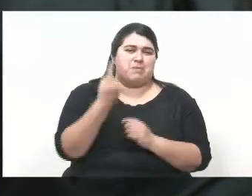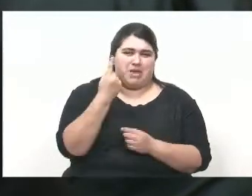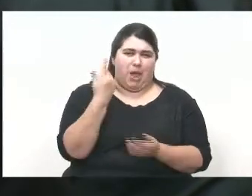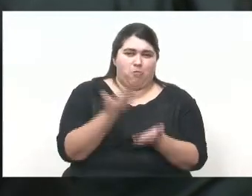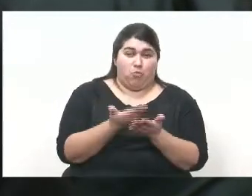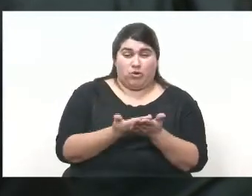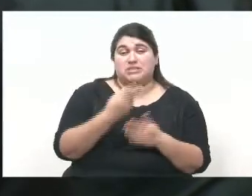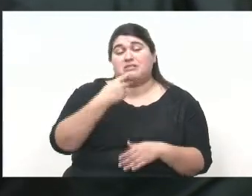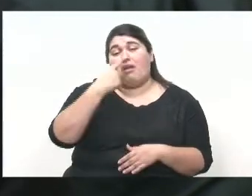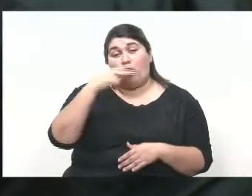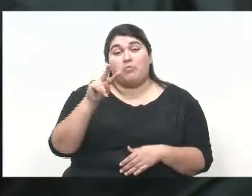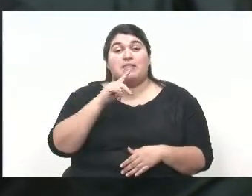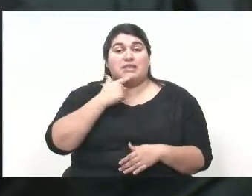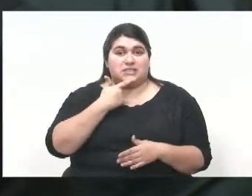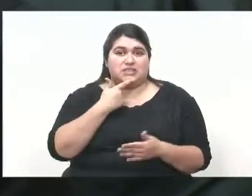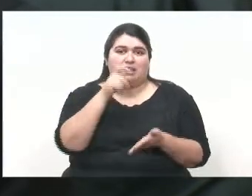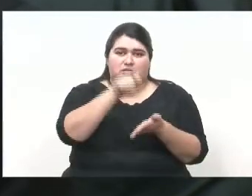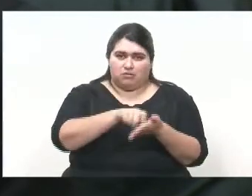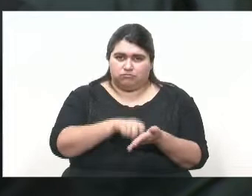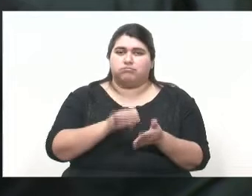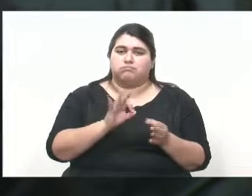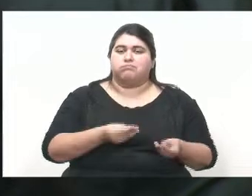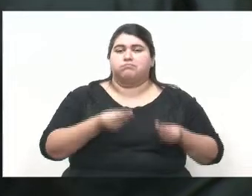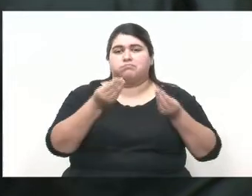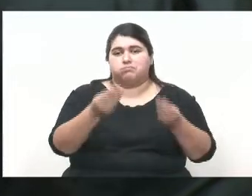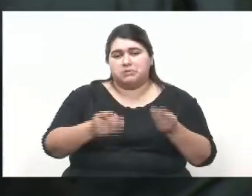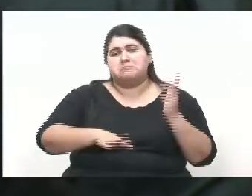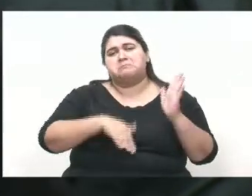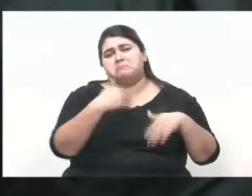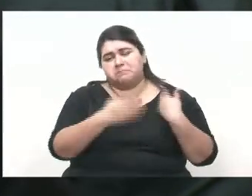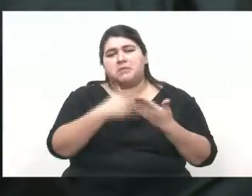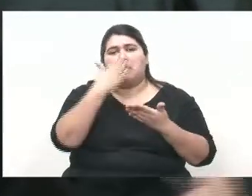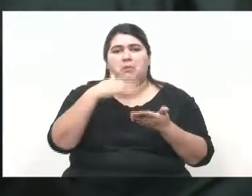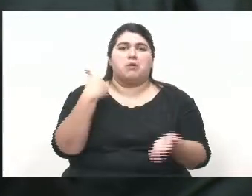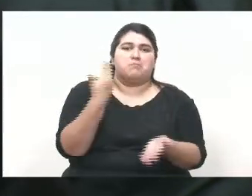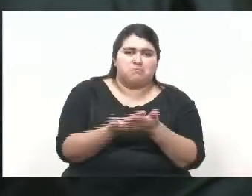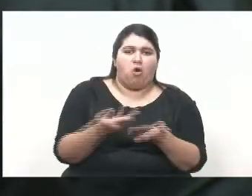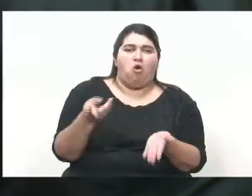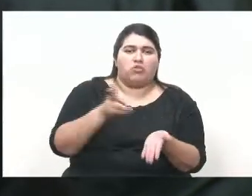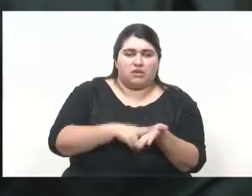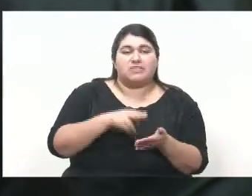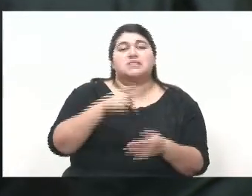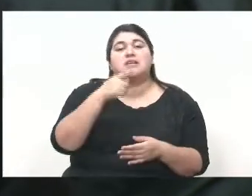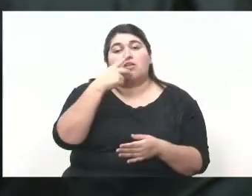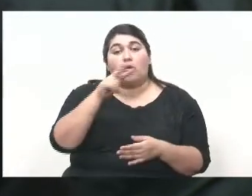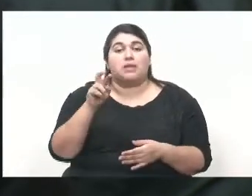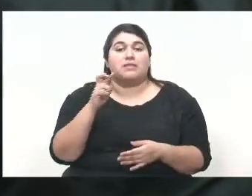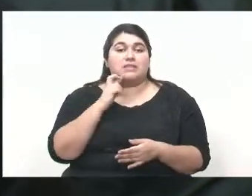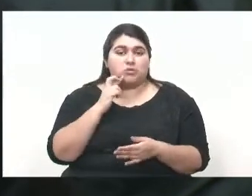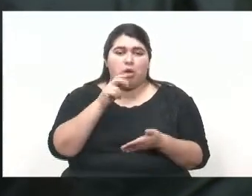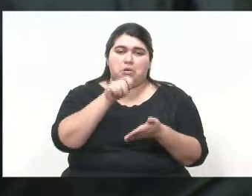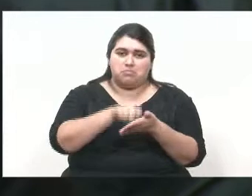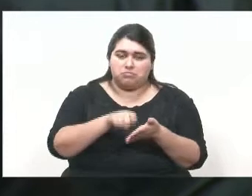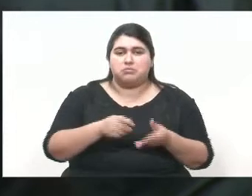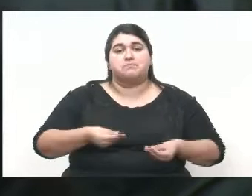2017, luego volvimos a representarla en el año 2019 y